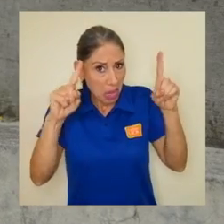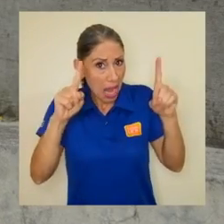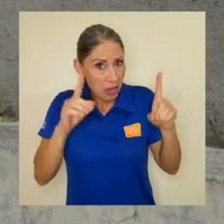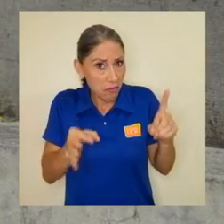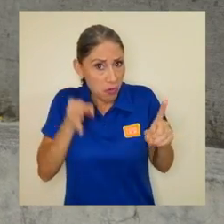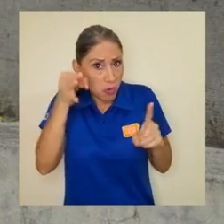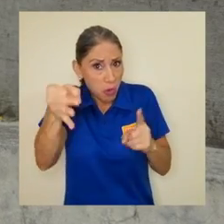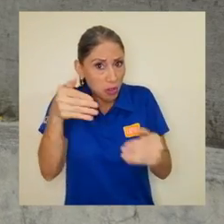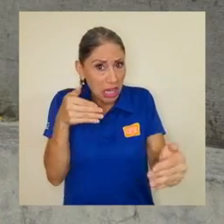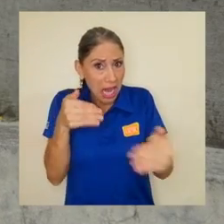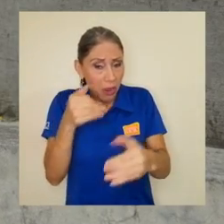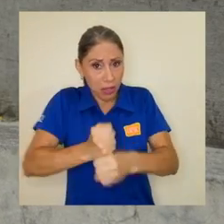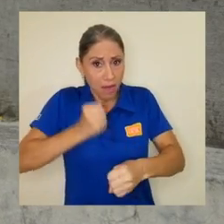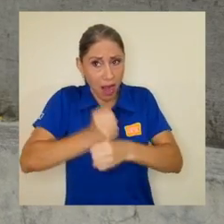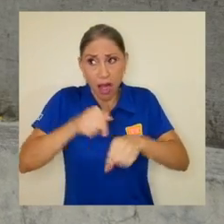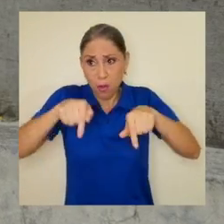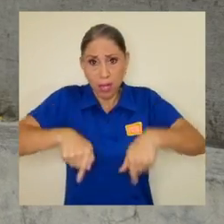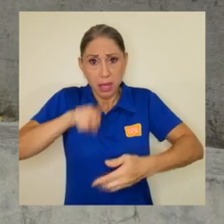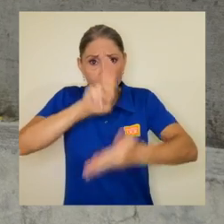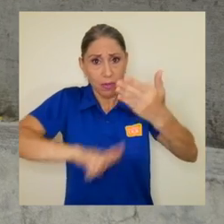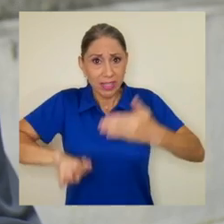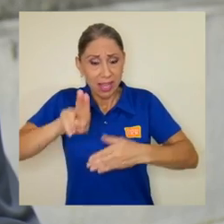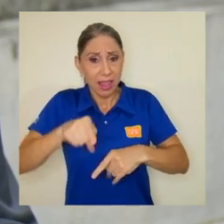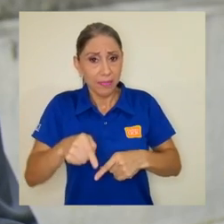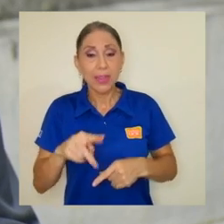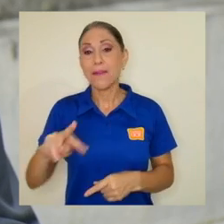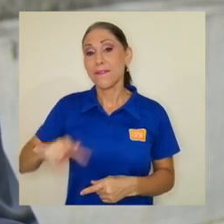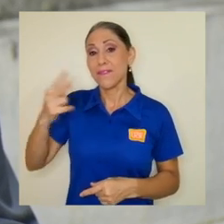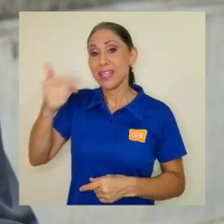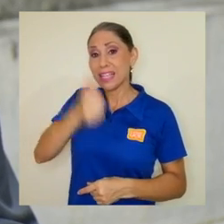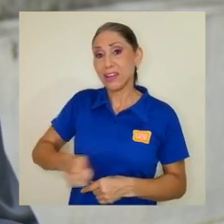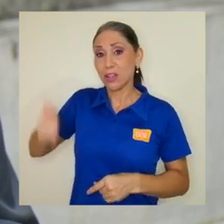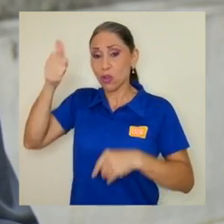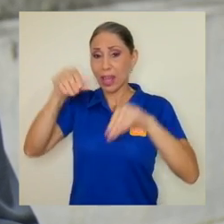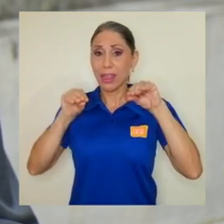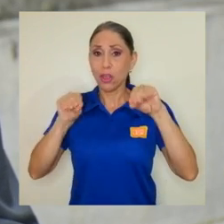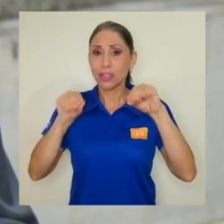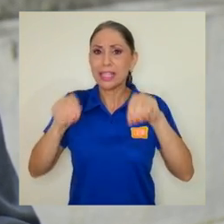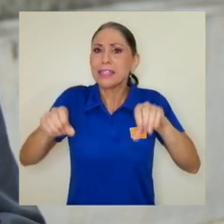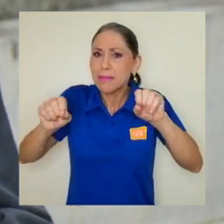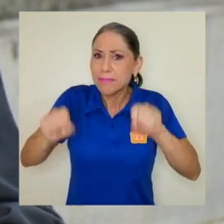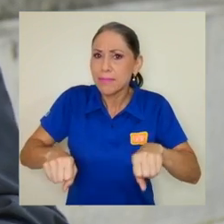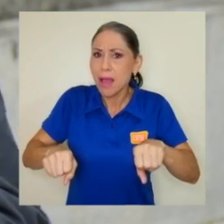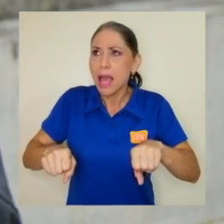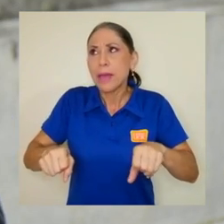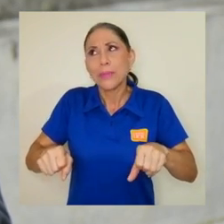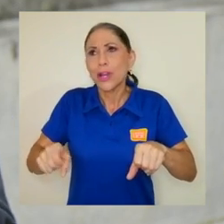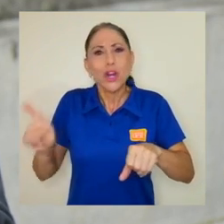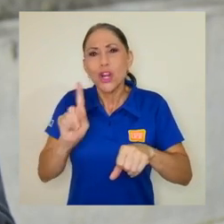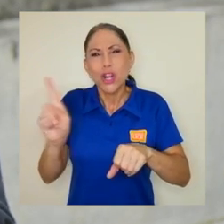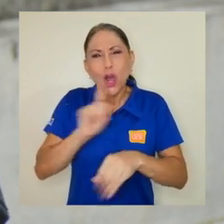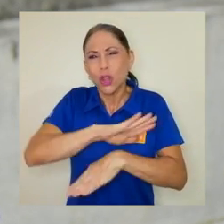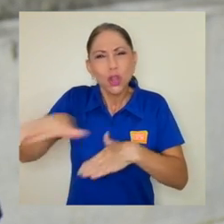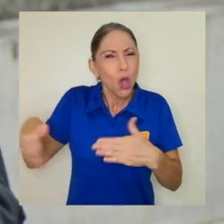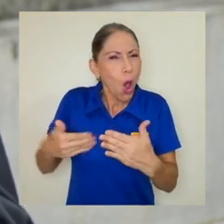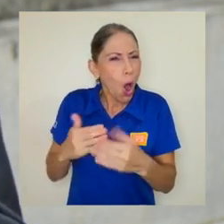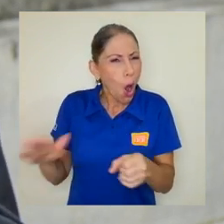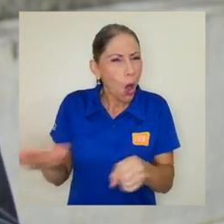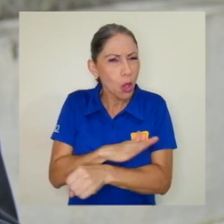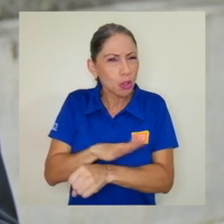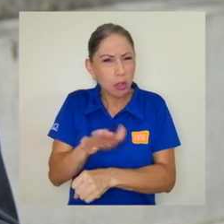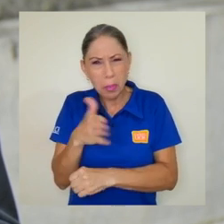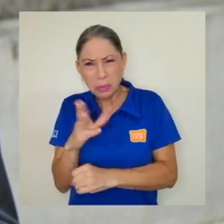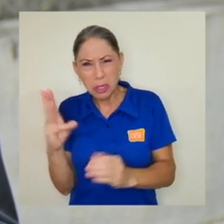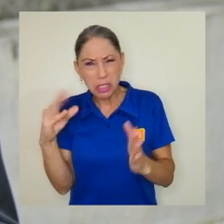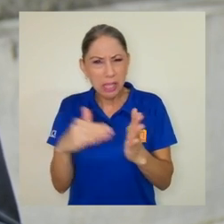de trabajarlo en la universidad en este contexto? La vicerectoría de docencia está en capacidad, no le digo que para la totalidad de los docentes, que son alrededor